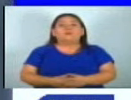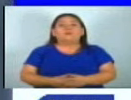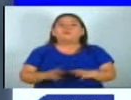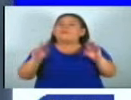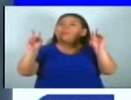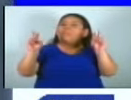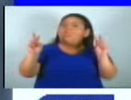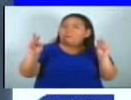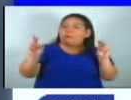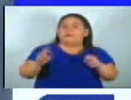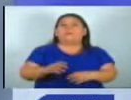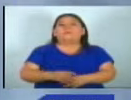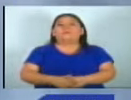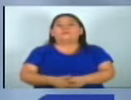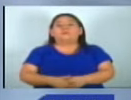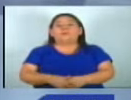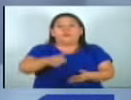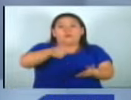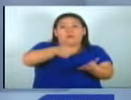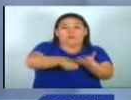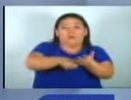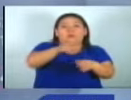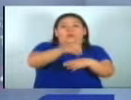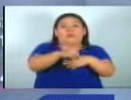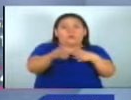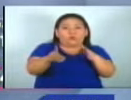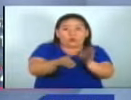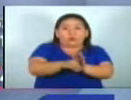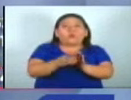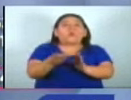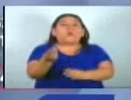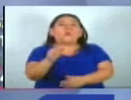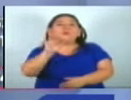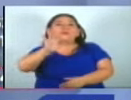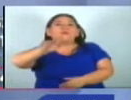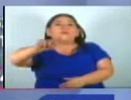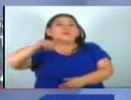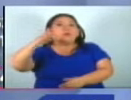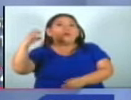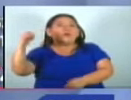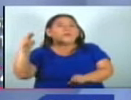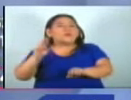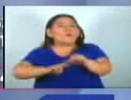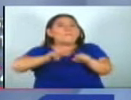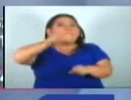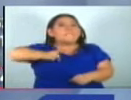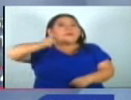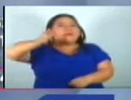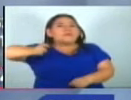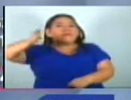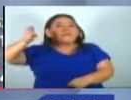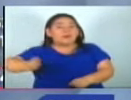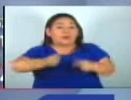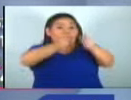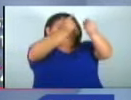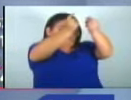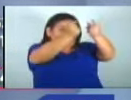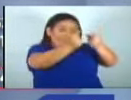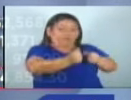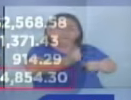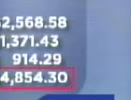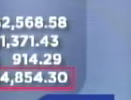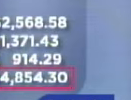cuanto a los ingresos de diputados esto puede superar los 5 mil dólares mensuales El presupuesto de la Asamblea